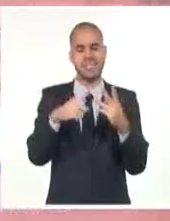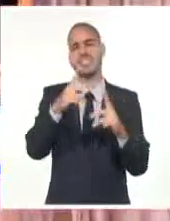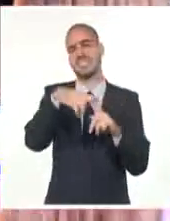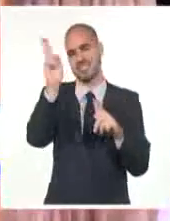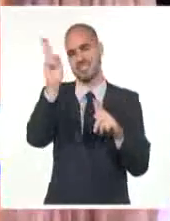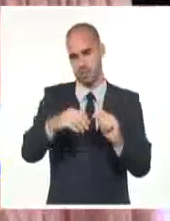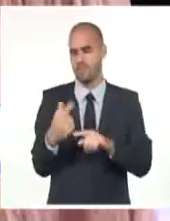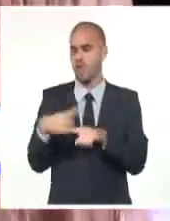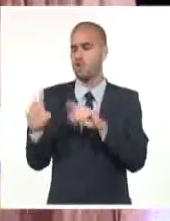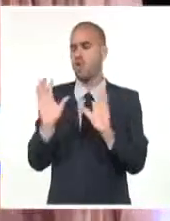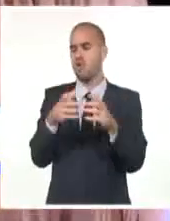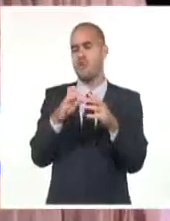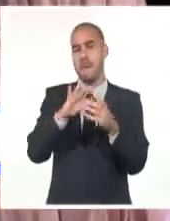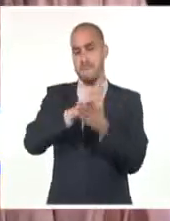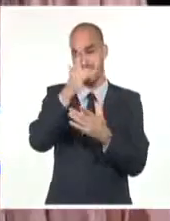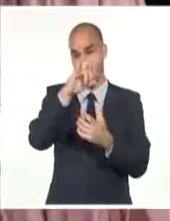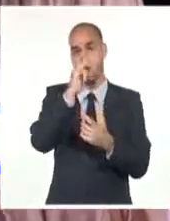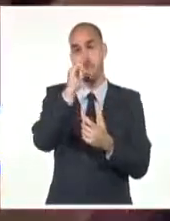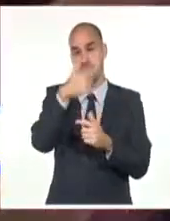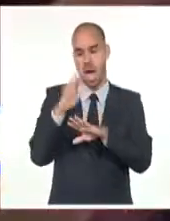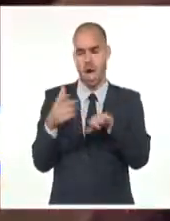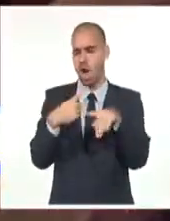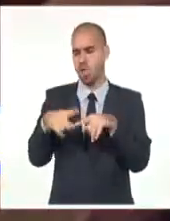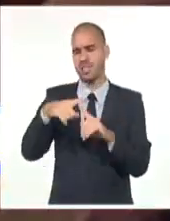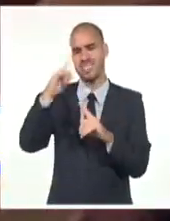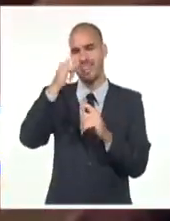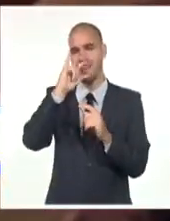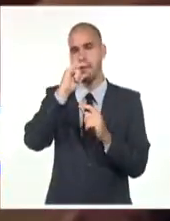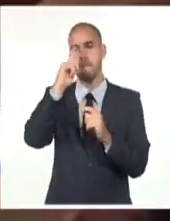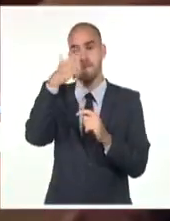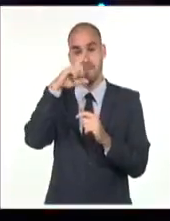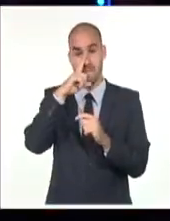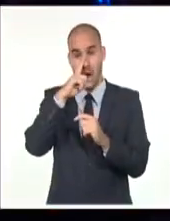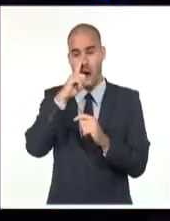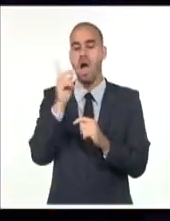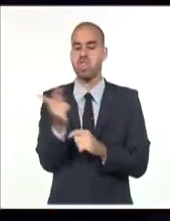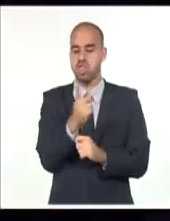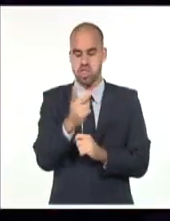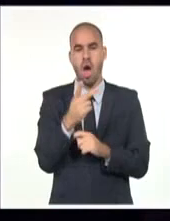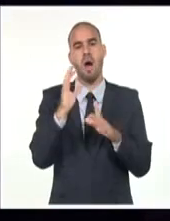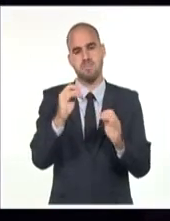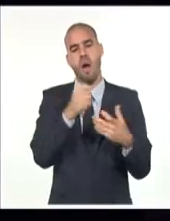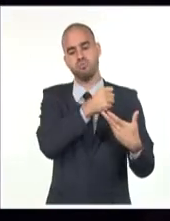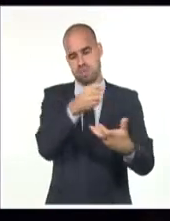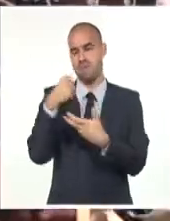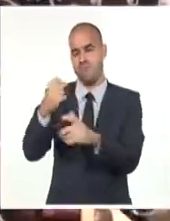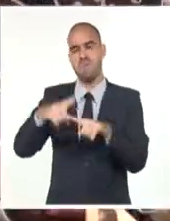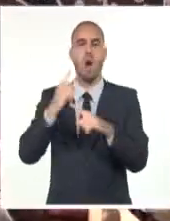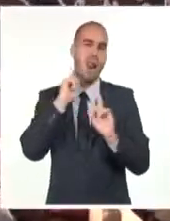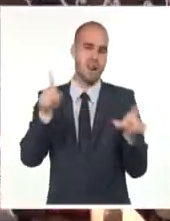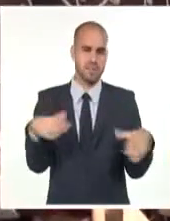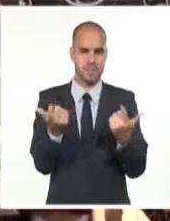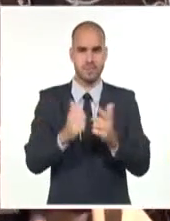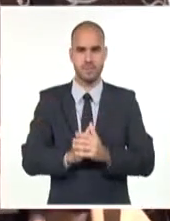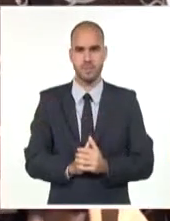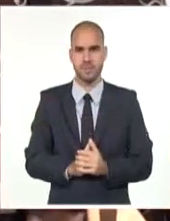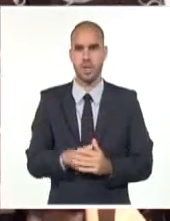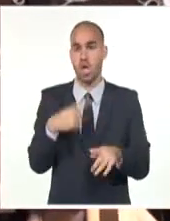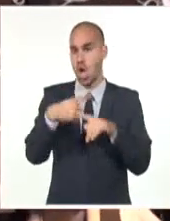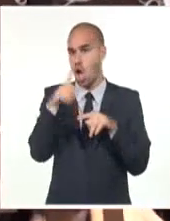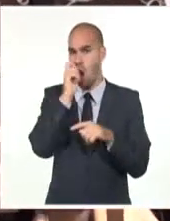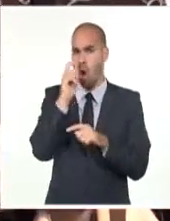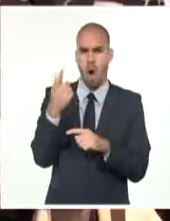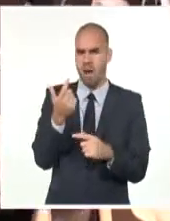Macubá y Calibán tienen entre sus artistas a parte de estos profesionales. Entre los egresados, Jorge Patterson se